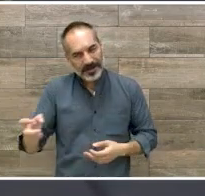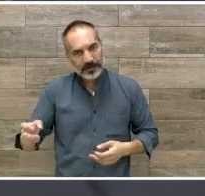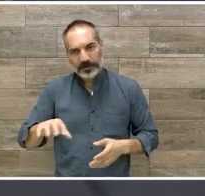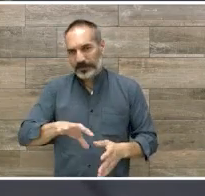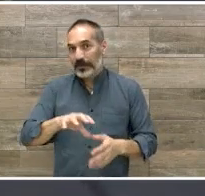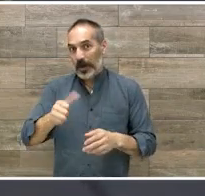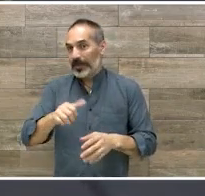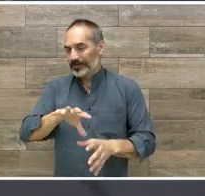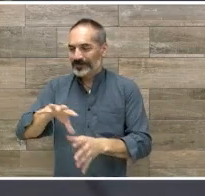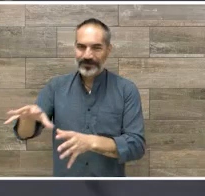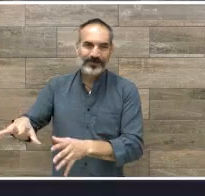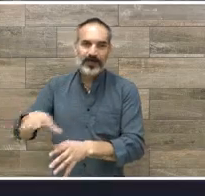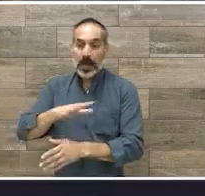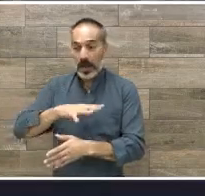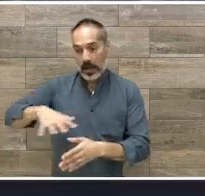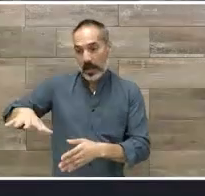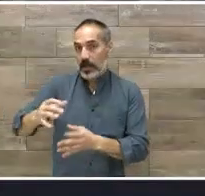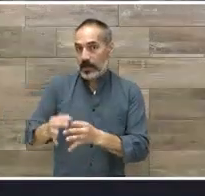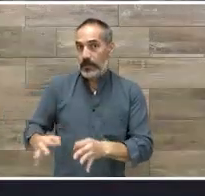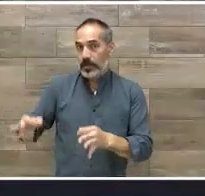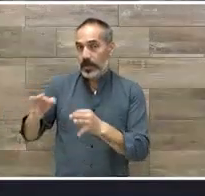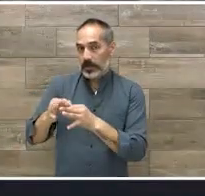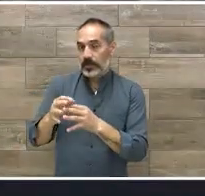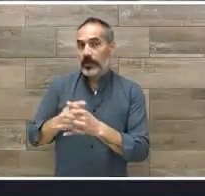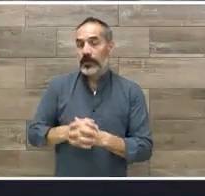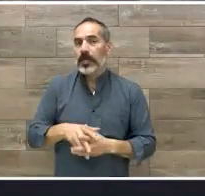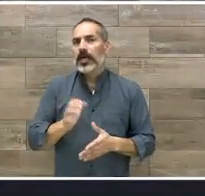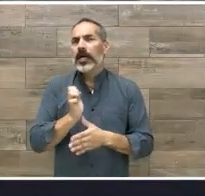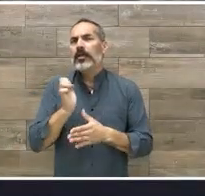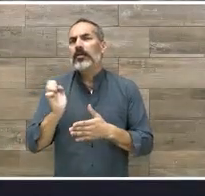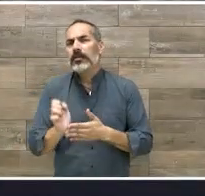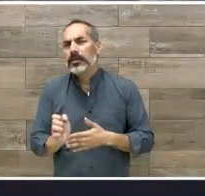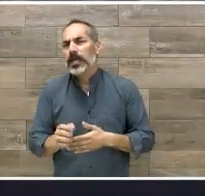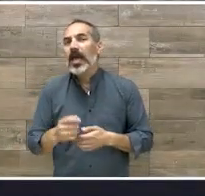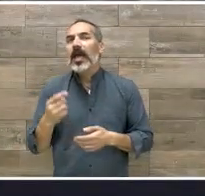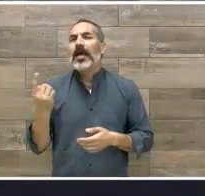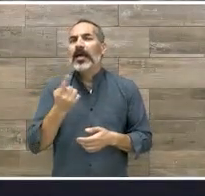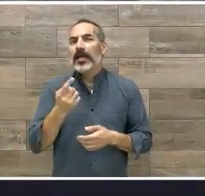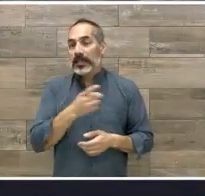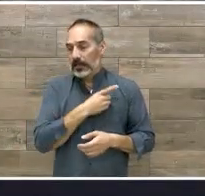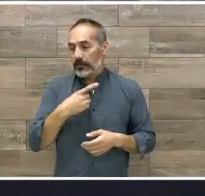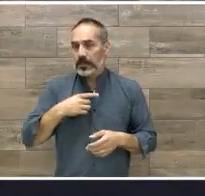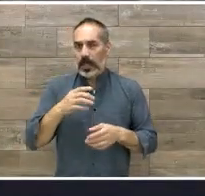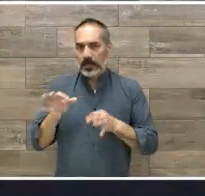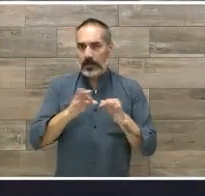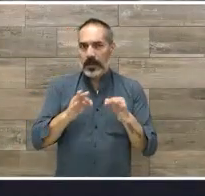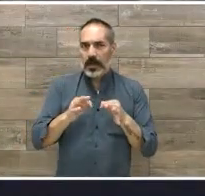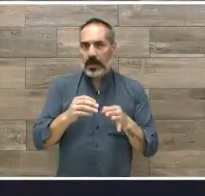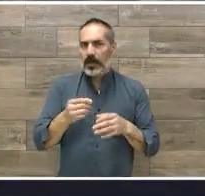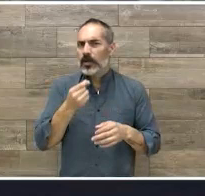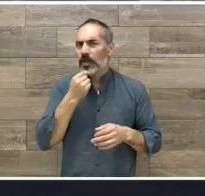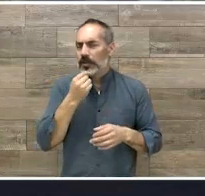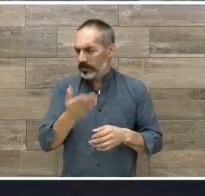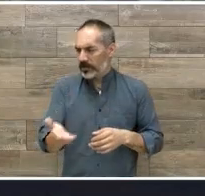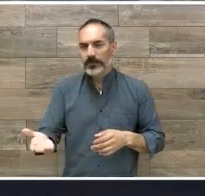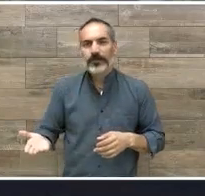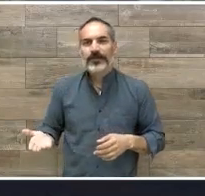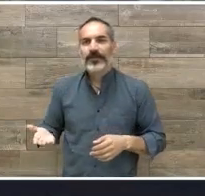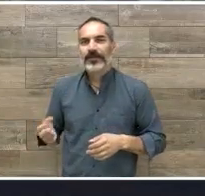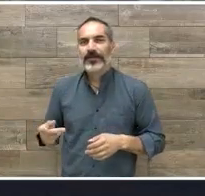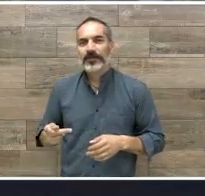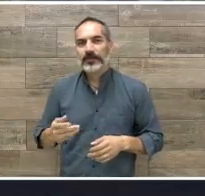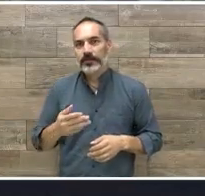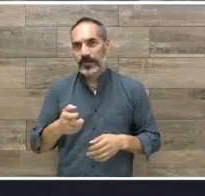hacia dónde vamos si es lo psicoemocional entonces el psicólogo el pedagogo